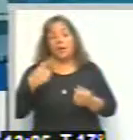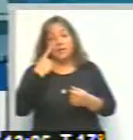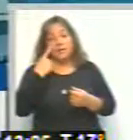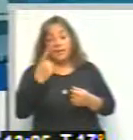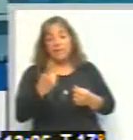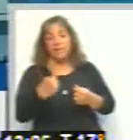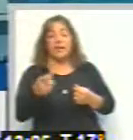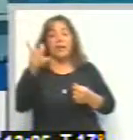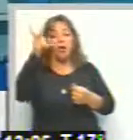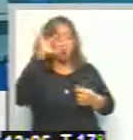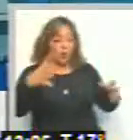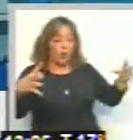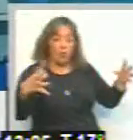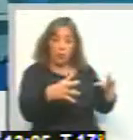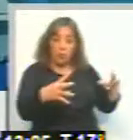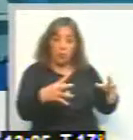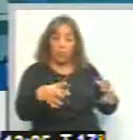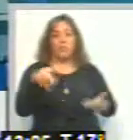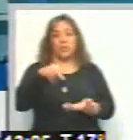octavo conglomerado más importante de la República Argentina.